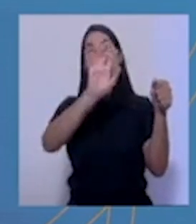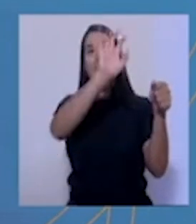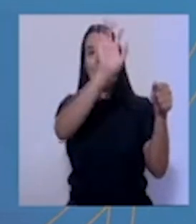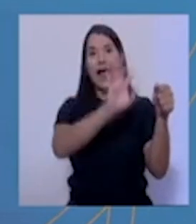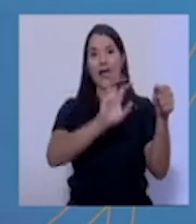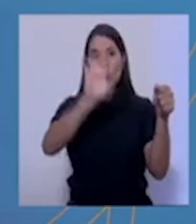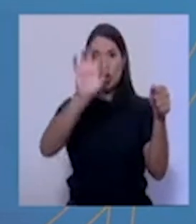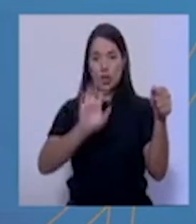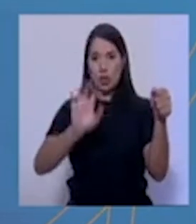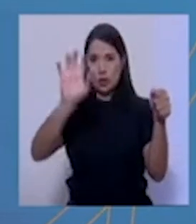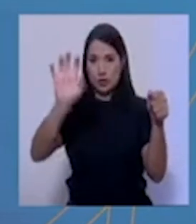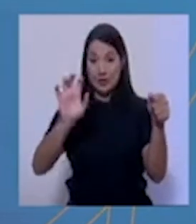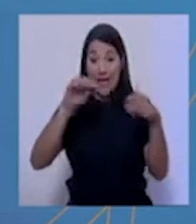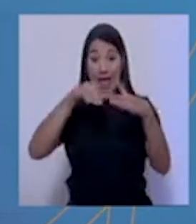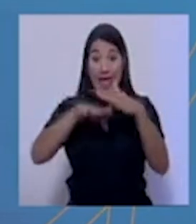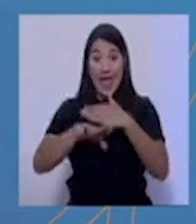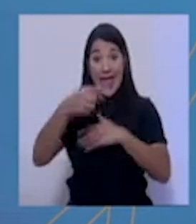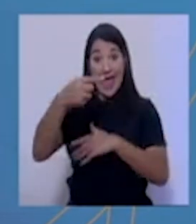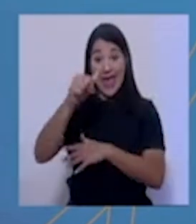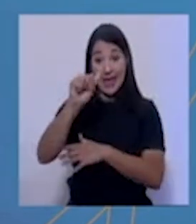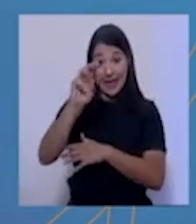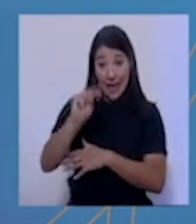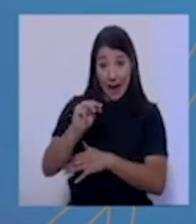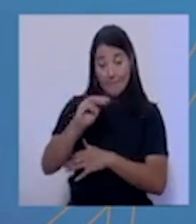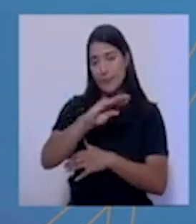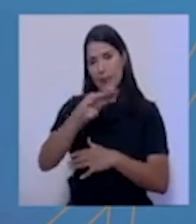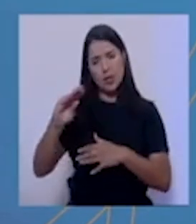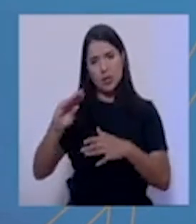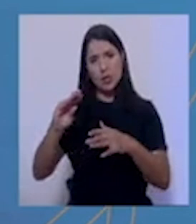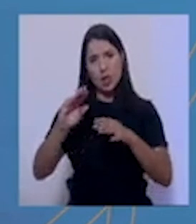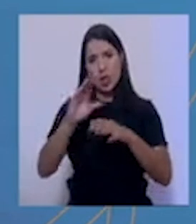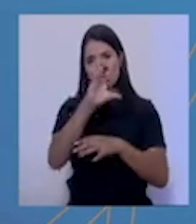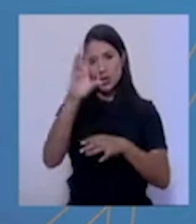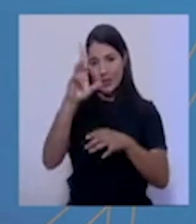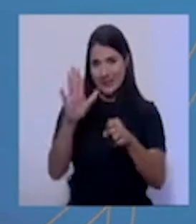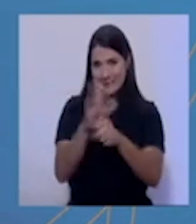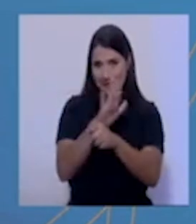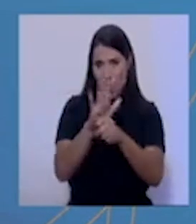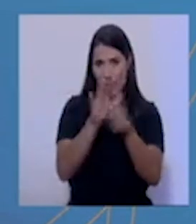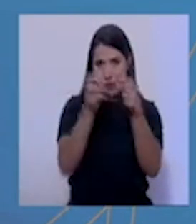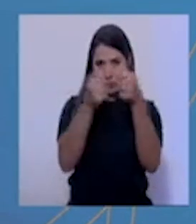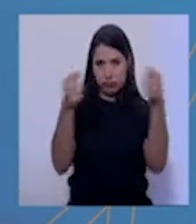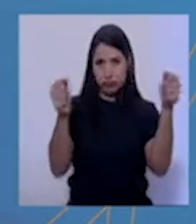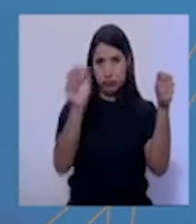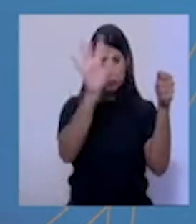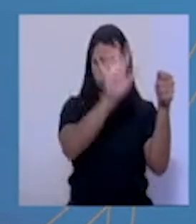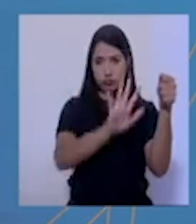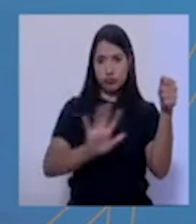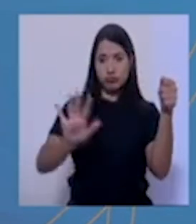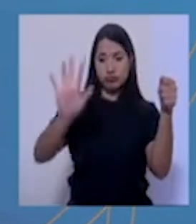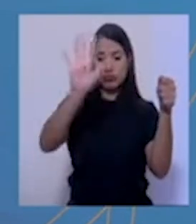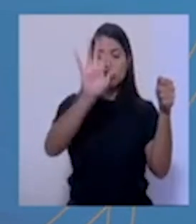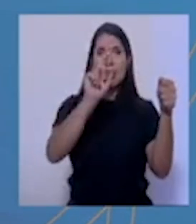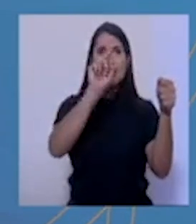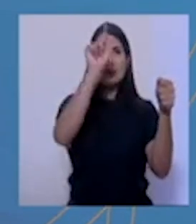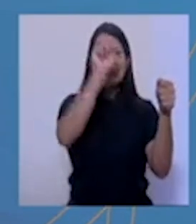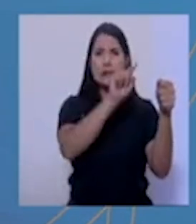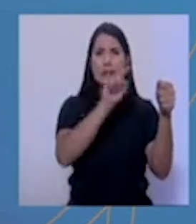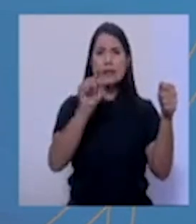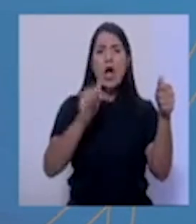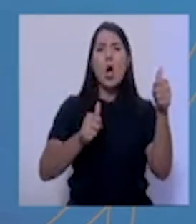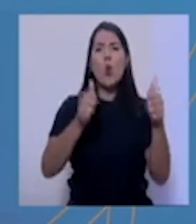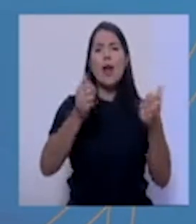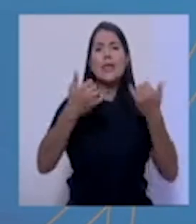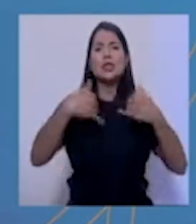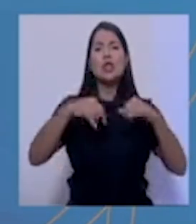como a nivel nacional, de los cantones que se mantienen en alerta